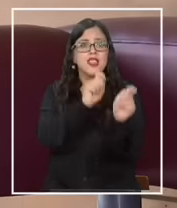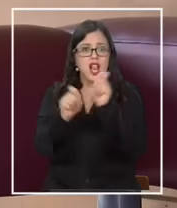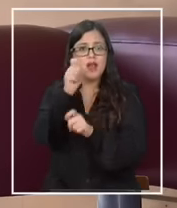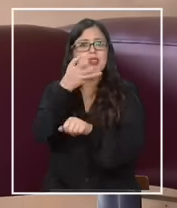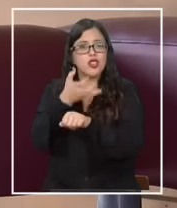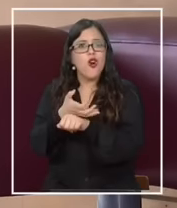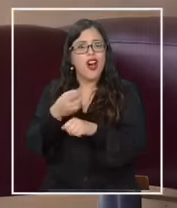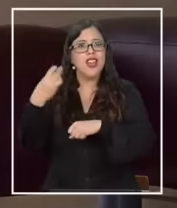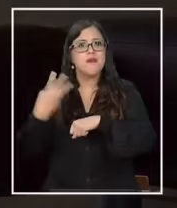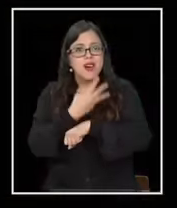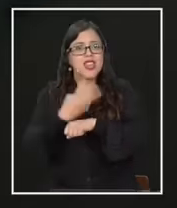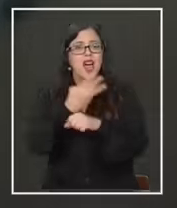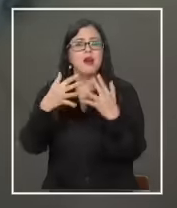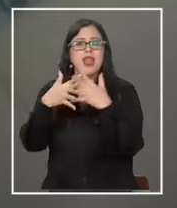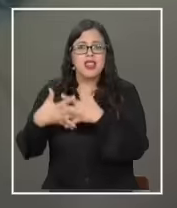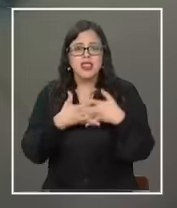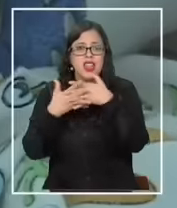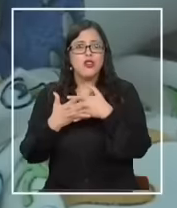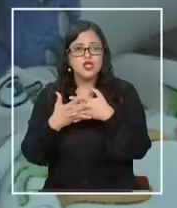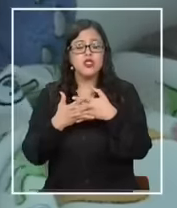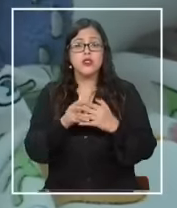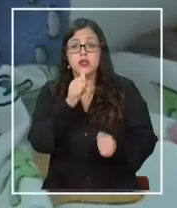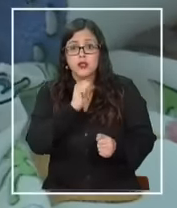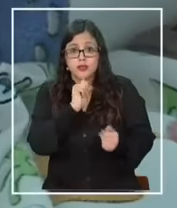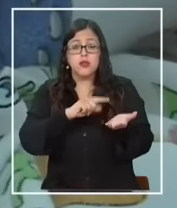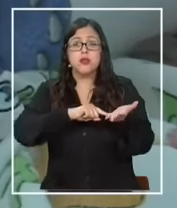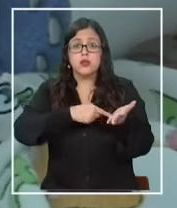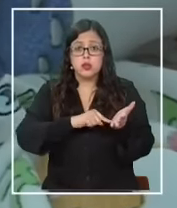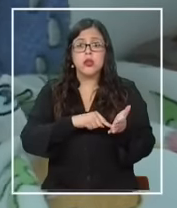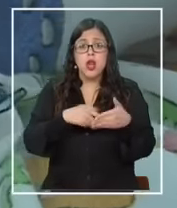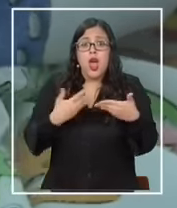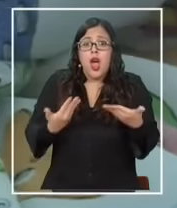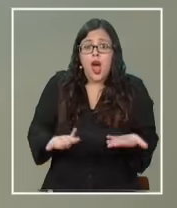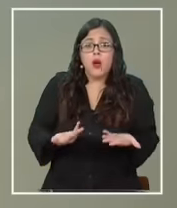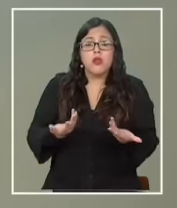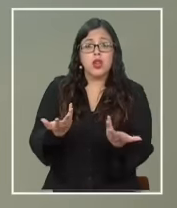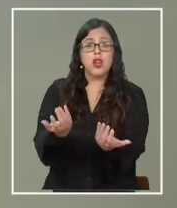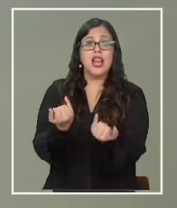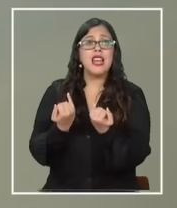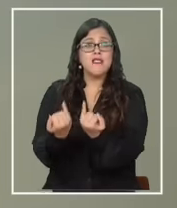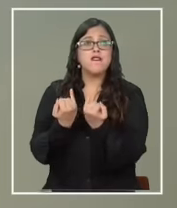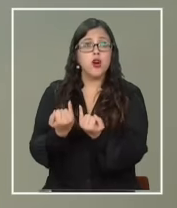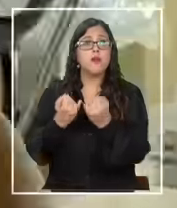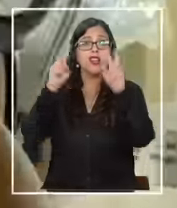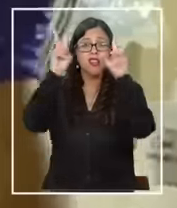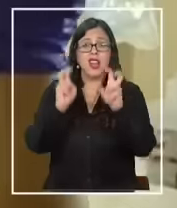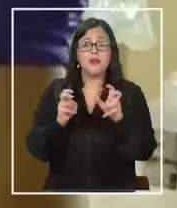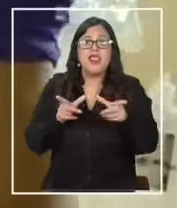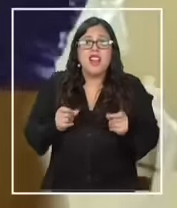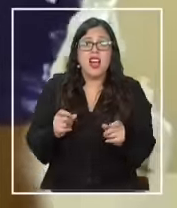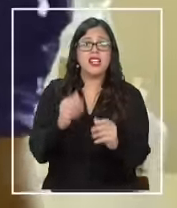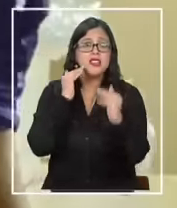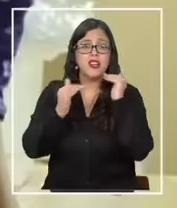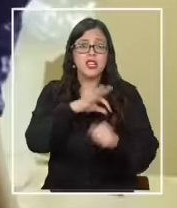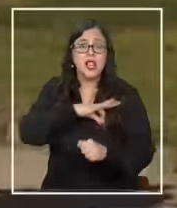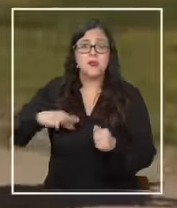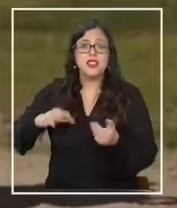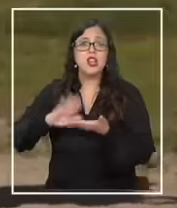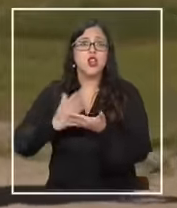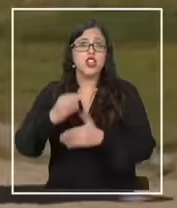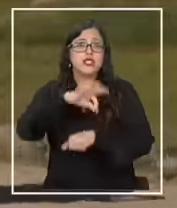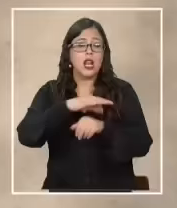en Miami Estados Unidos falta de tecnología que se da pese a que el informe del registro de cáncer infantil del Ministerio de Salud